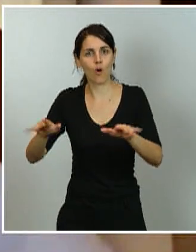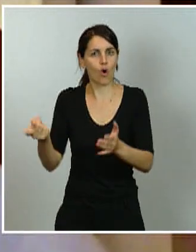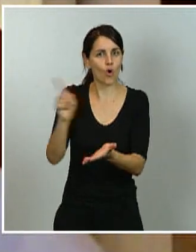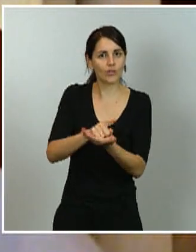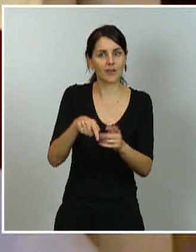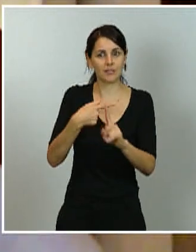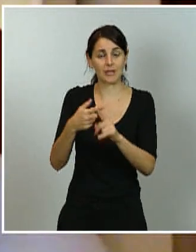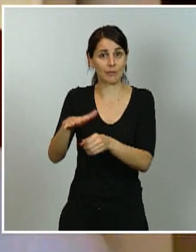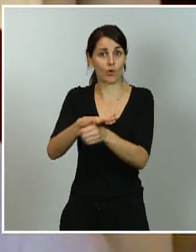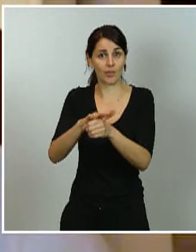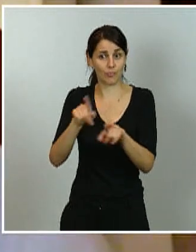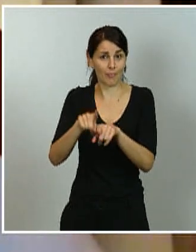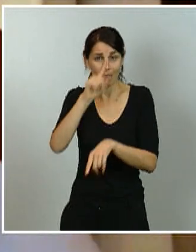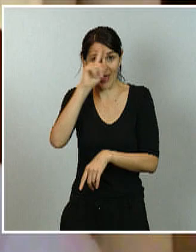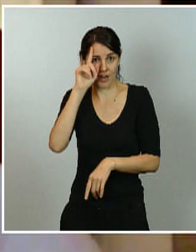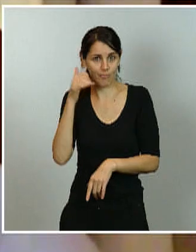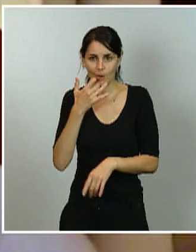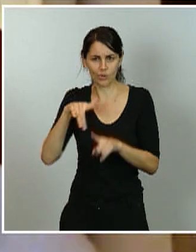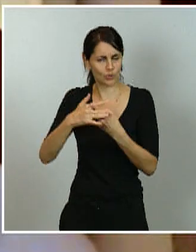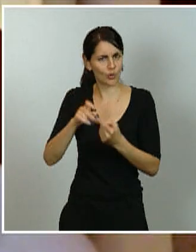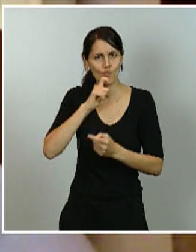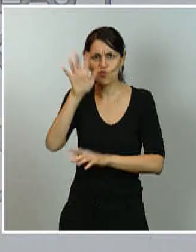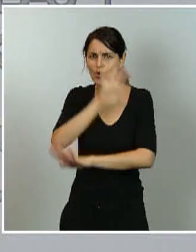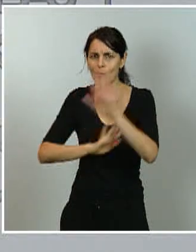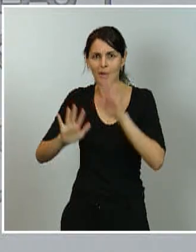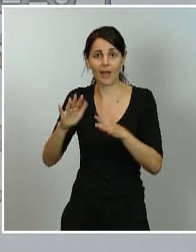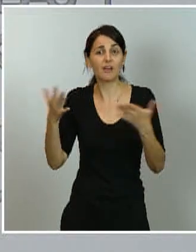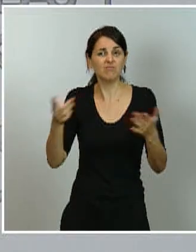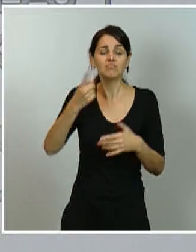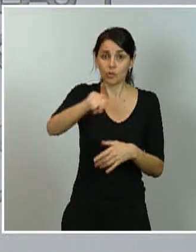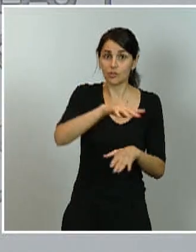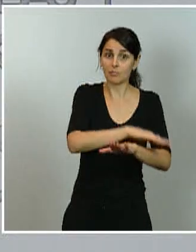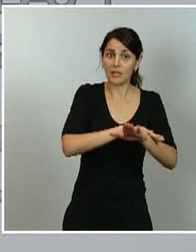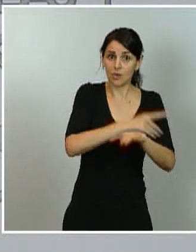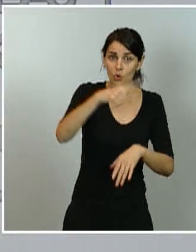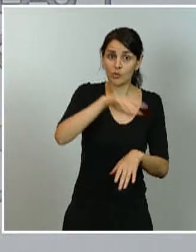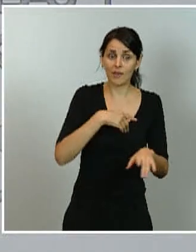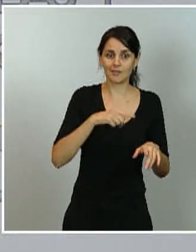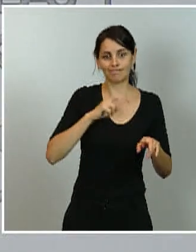Madrid? ¿Hasta autocrítica desde su ministerio? Muchas gracias, Joan, por su pregunta. Mire, yo estoy para resolver problemas